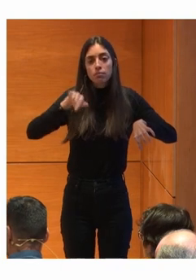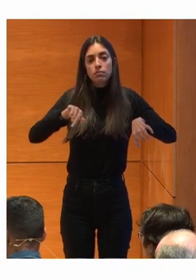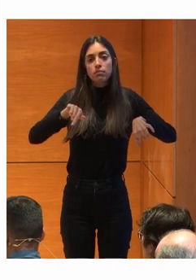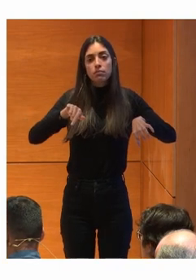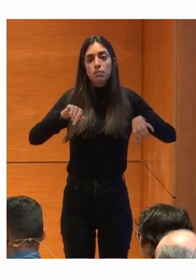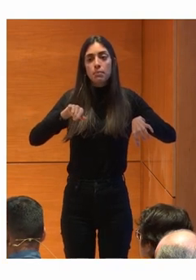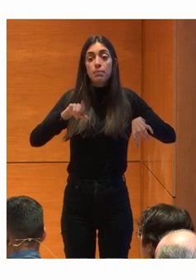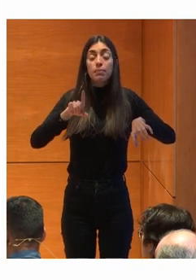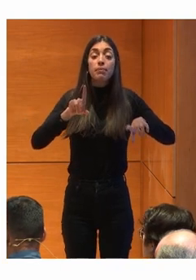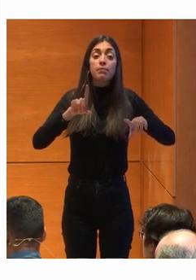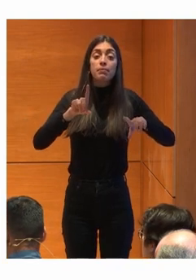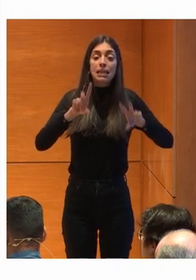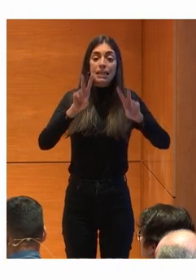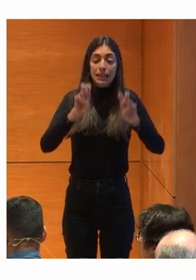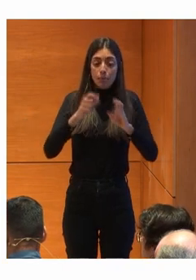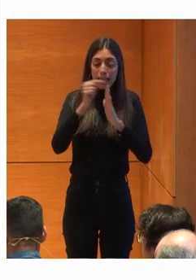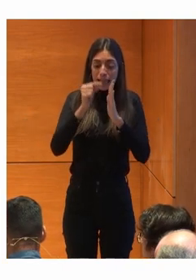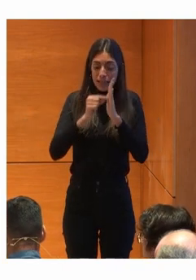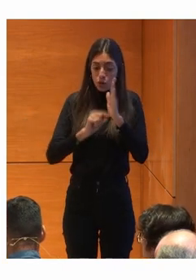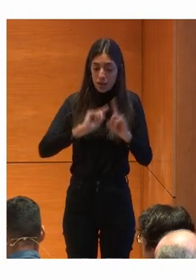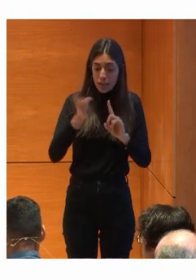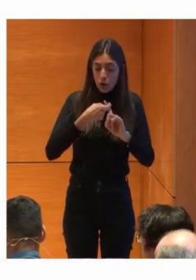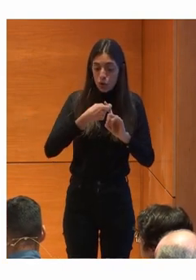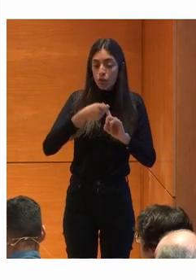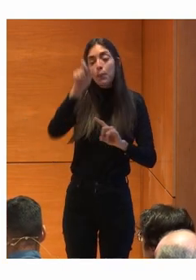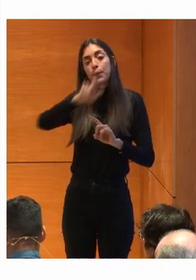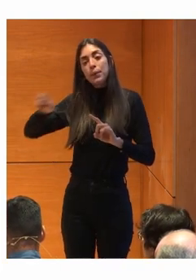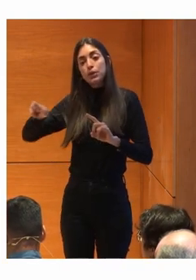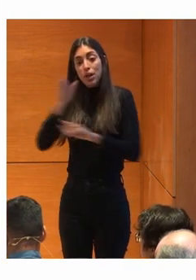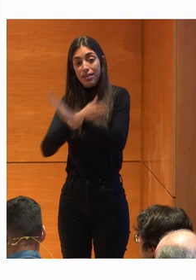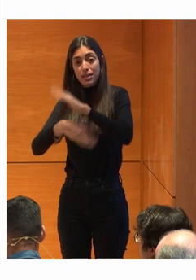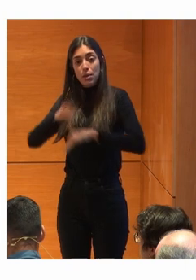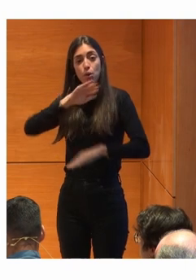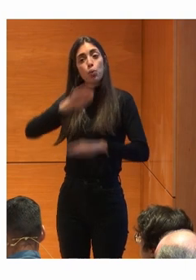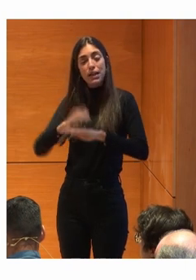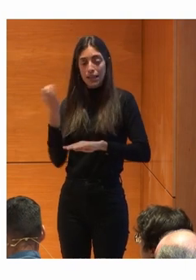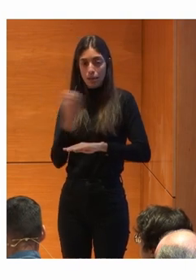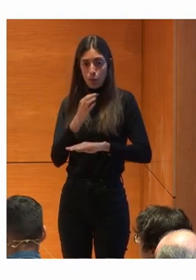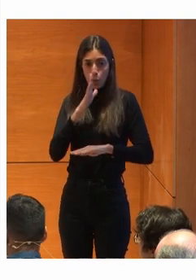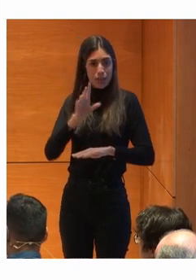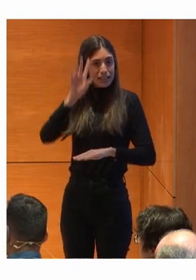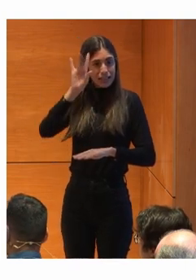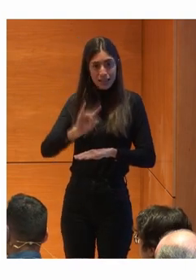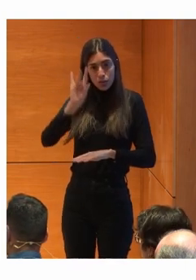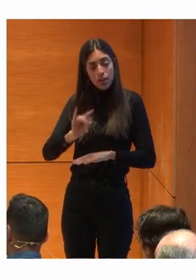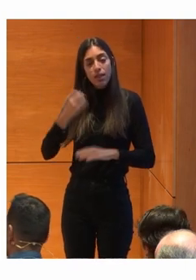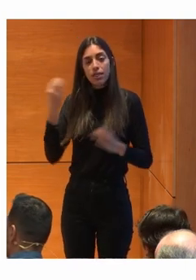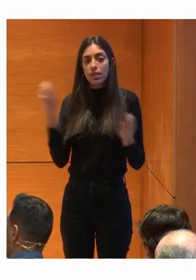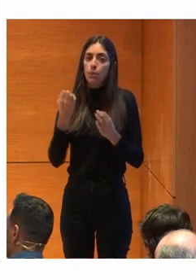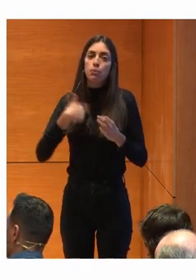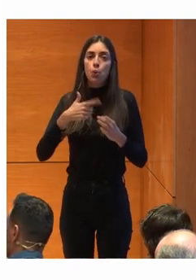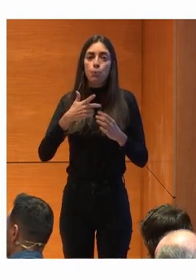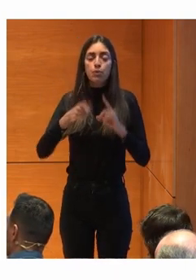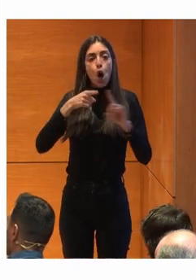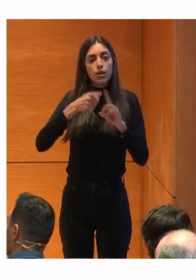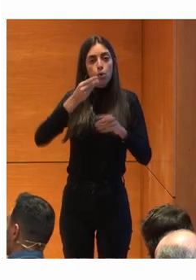Los criterios diagnósticos Que deben cumplir las personas Entonces, bueno Porque sí o sí Tiene que cumplir los referentes Para poder utilizar